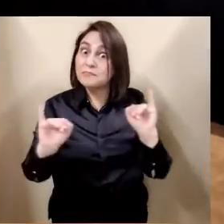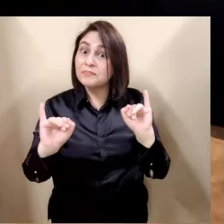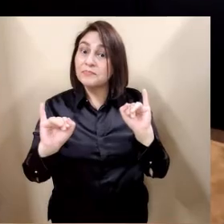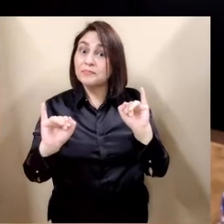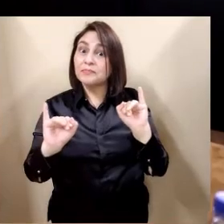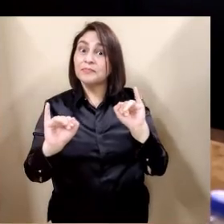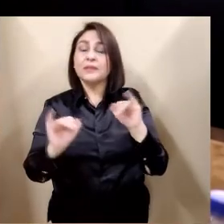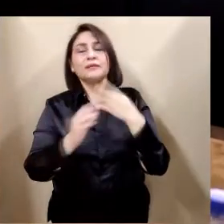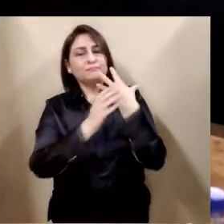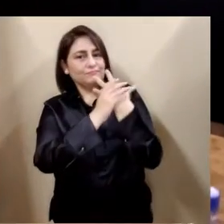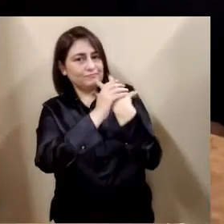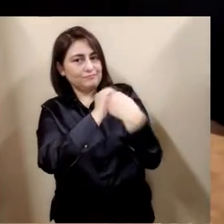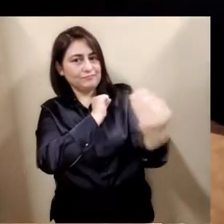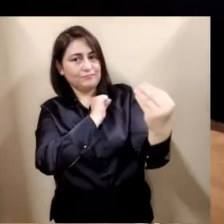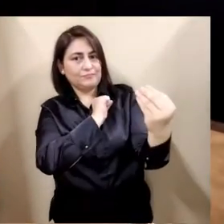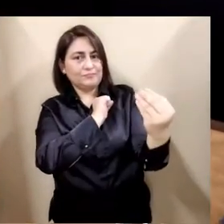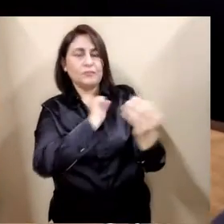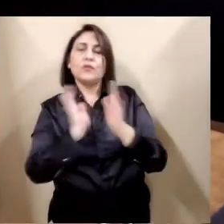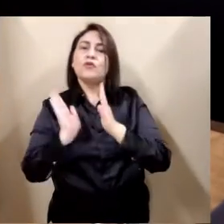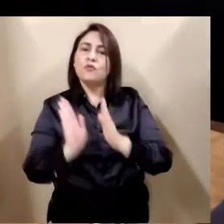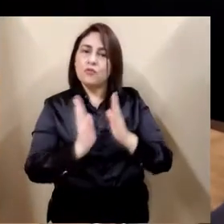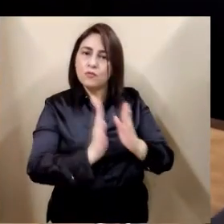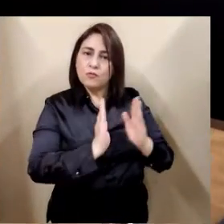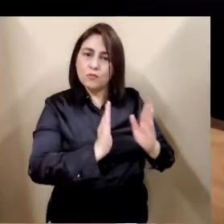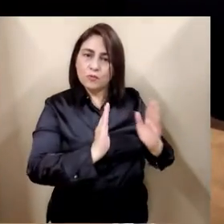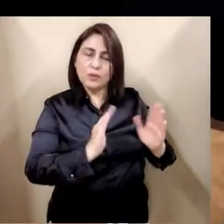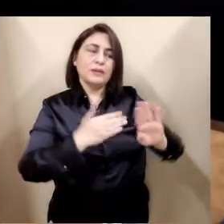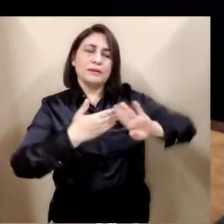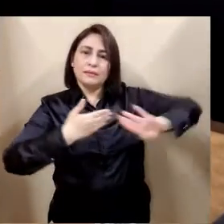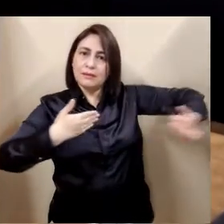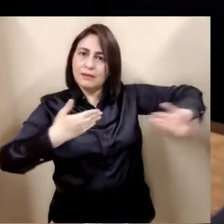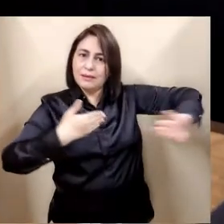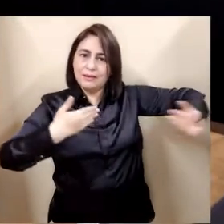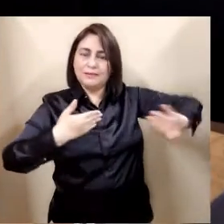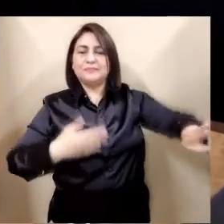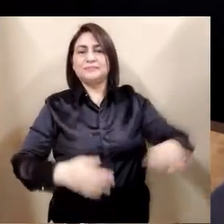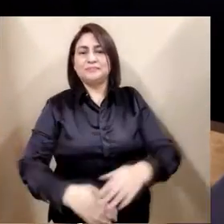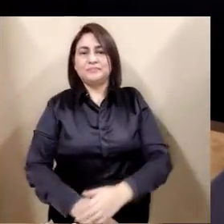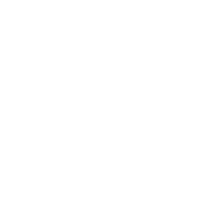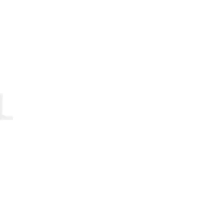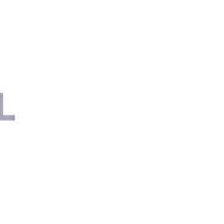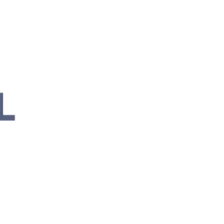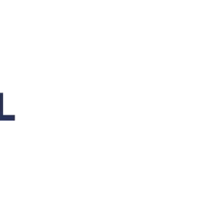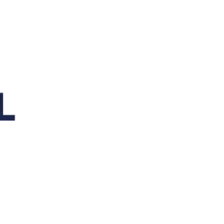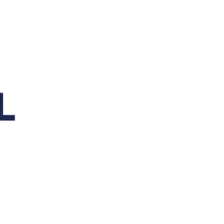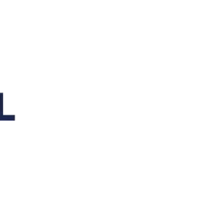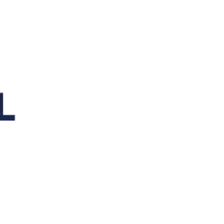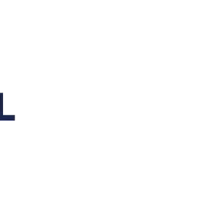abandona la sala nuevamente en forma ordenada, manteniendo la distancia.